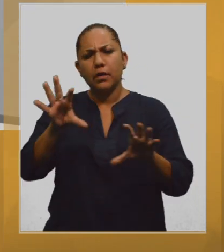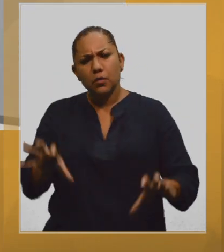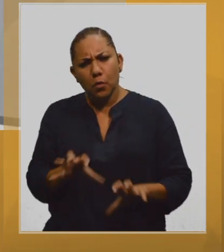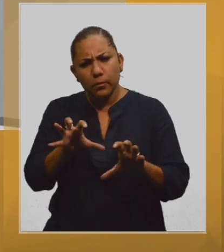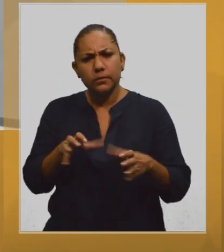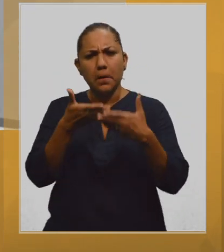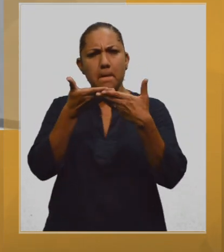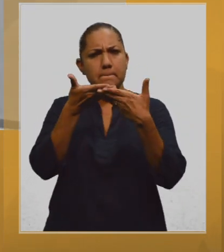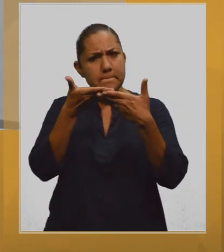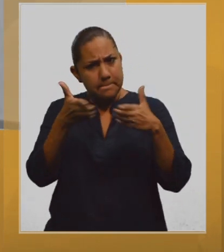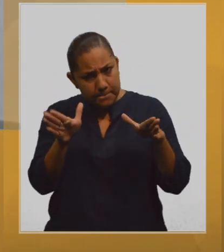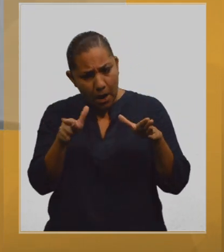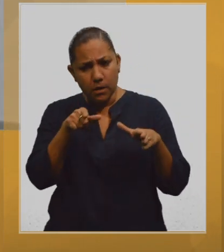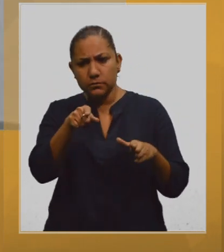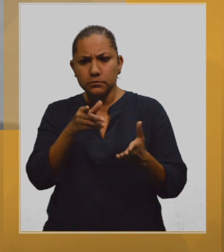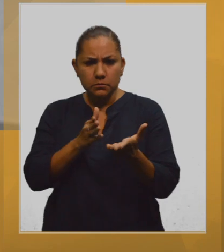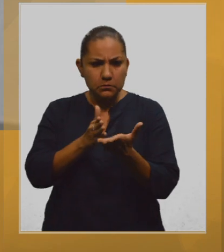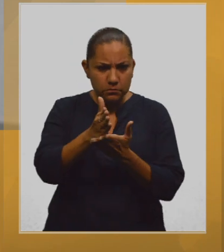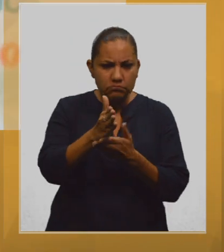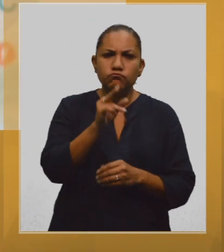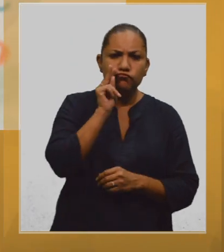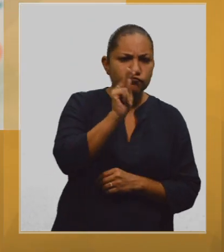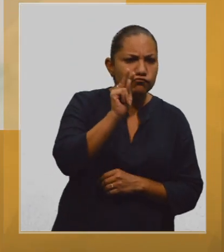¿Qué acervo digital?